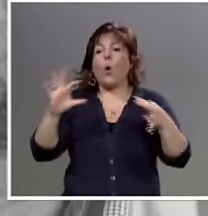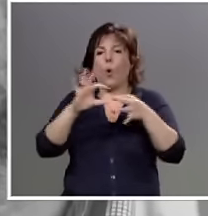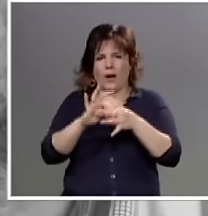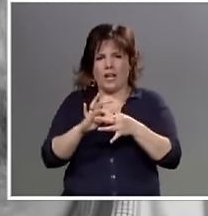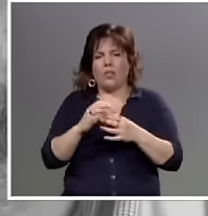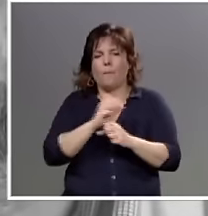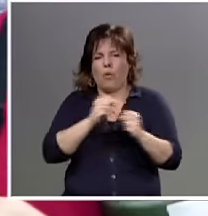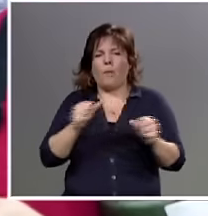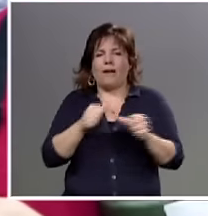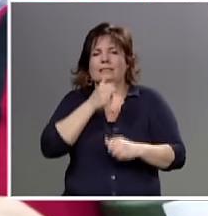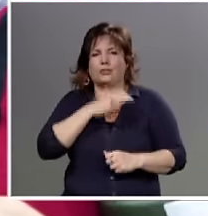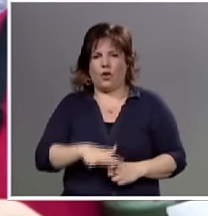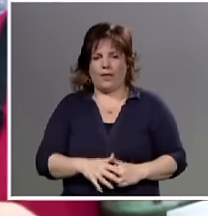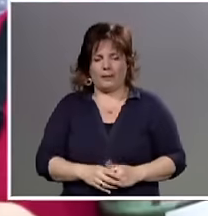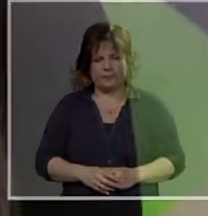hacemos historia.